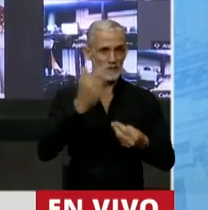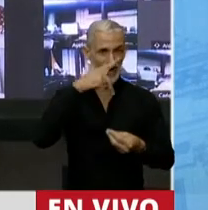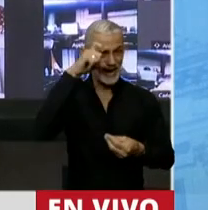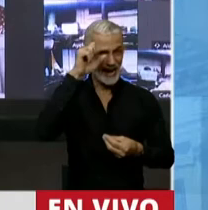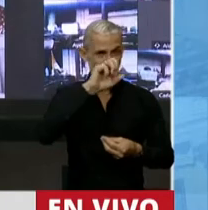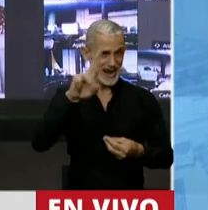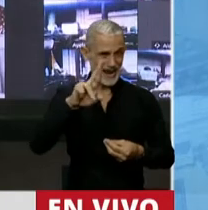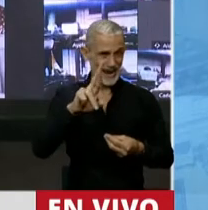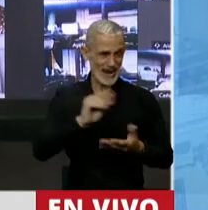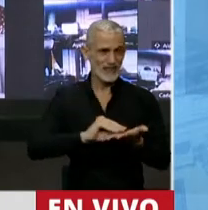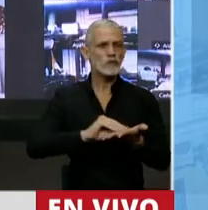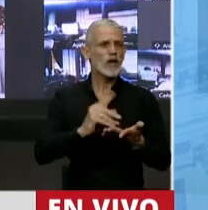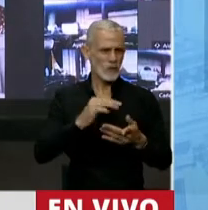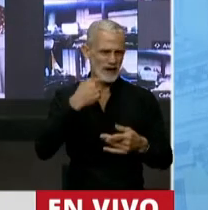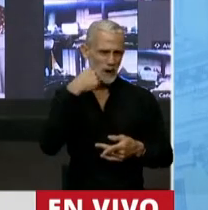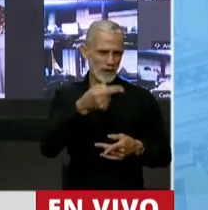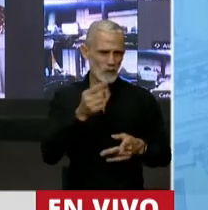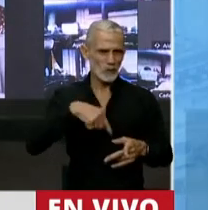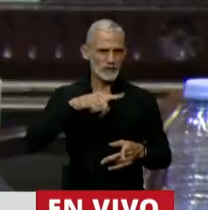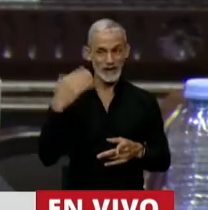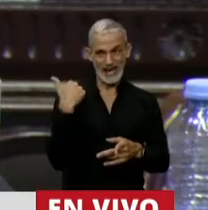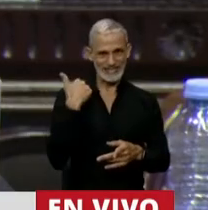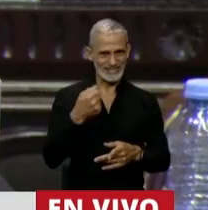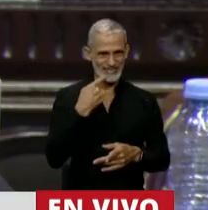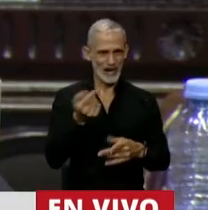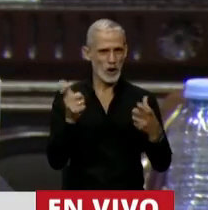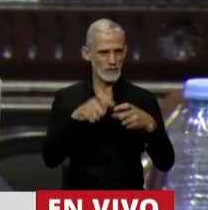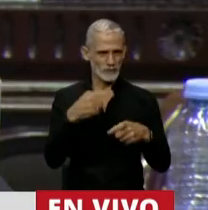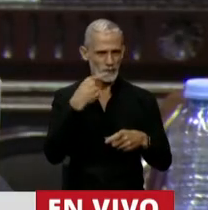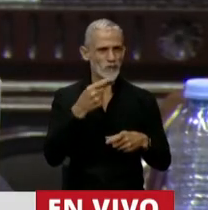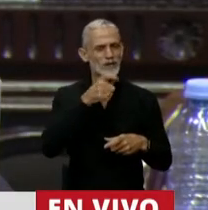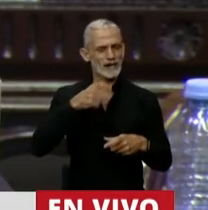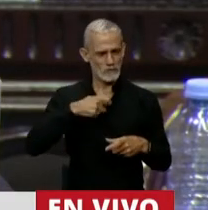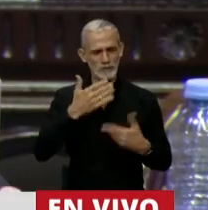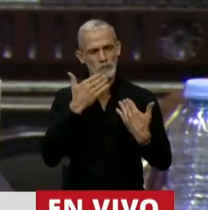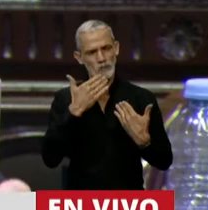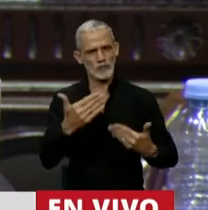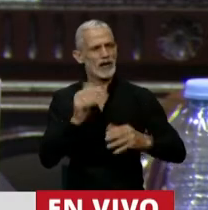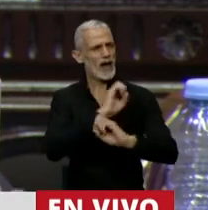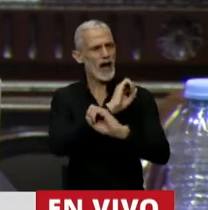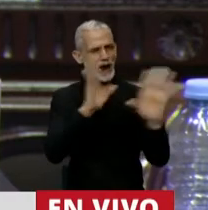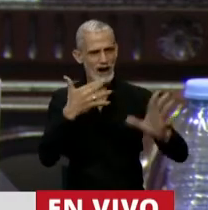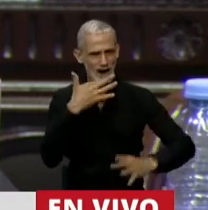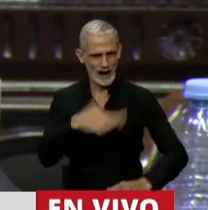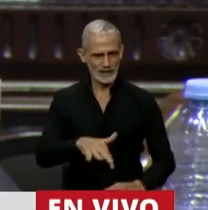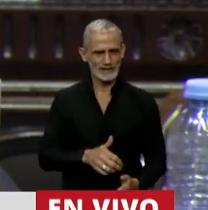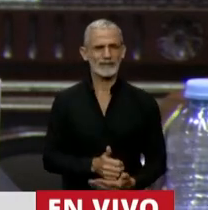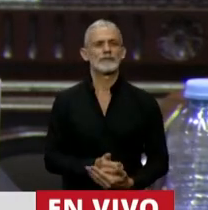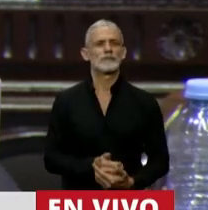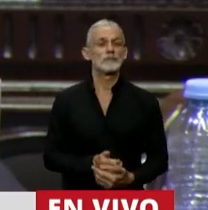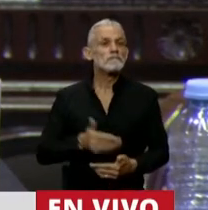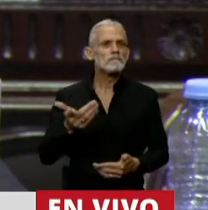Heller, ante una pregunta que le hicimos en el día de ayer en comisión y que ha quedado perfectamente claro entonces,